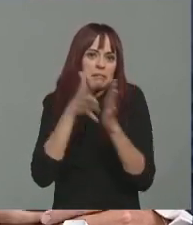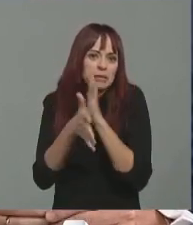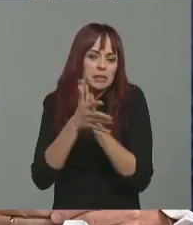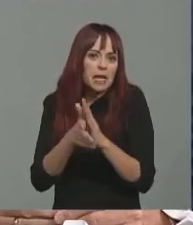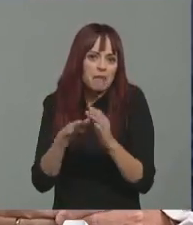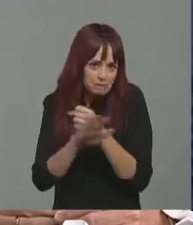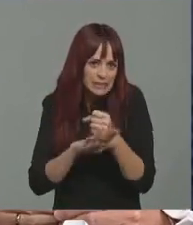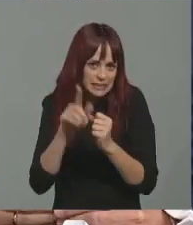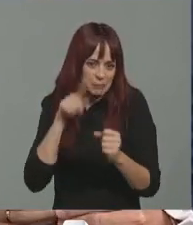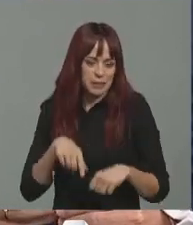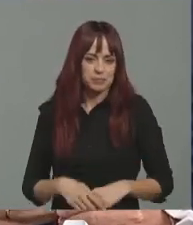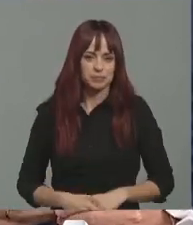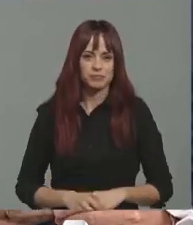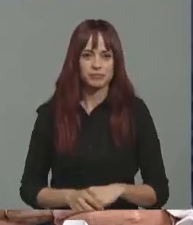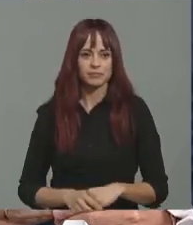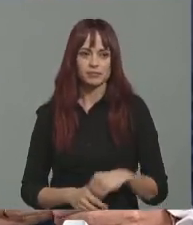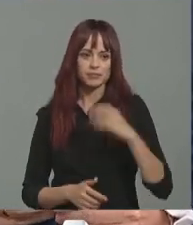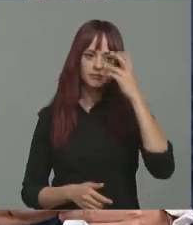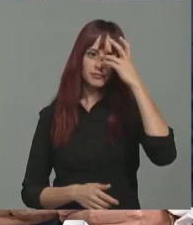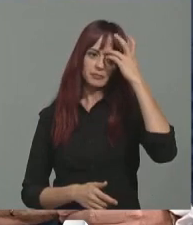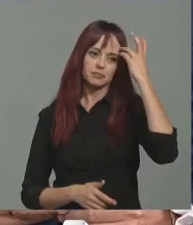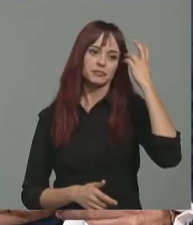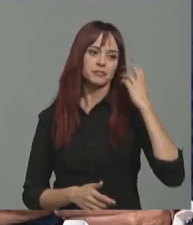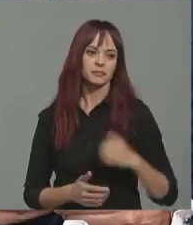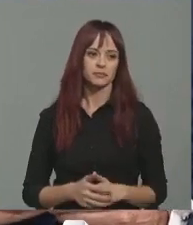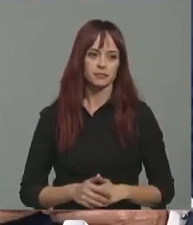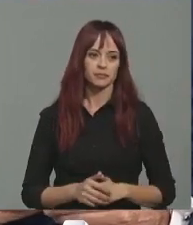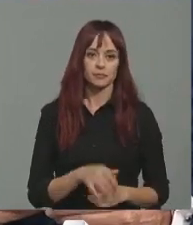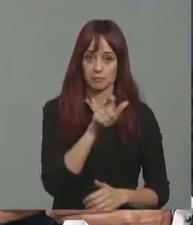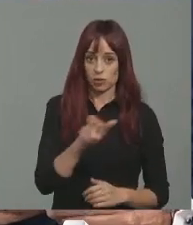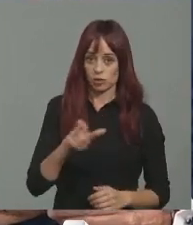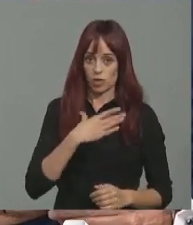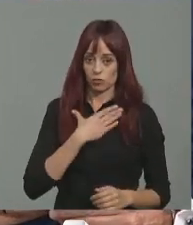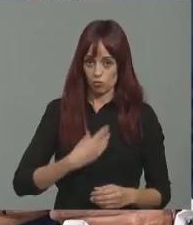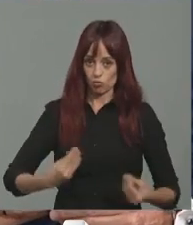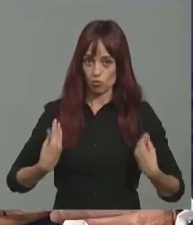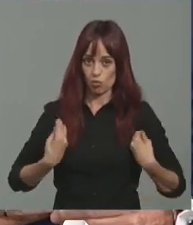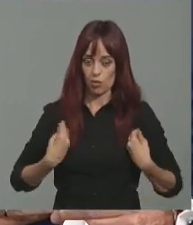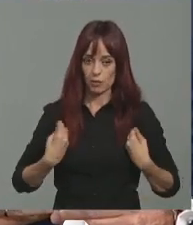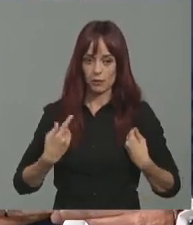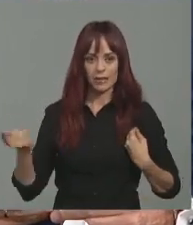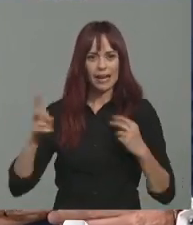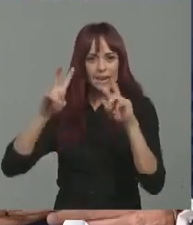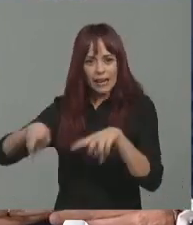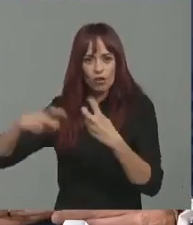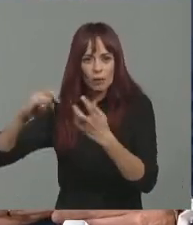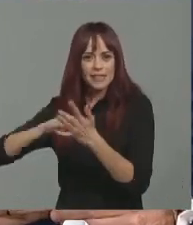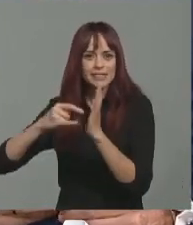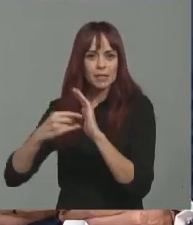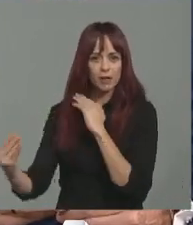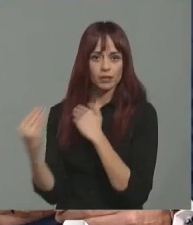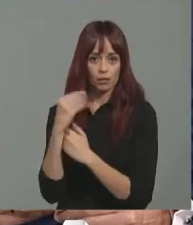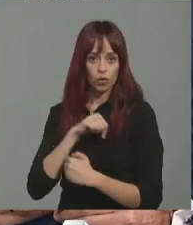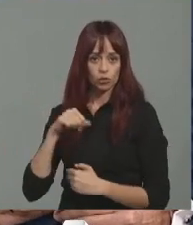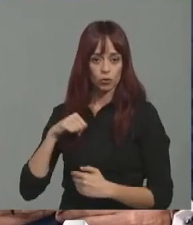Explíquenos por qué es tan importante para los murcianos esa reforma del sistema de financiación